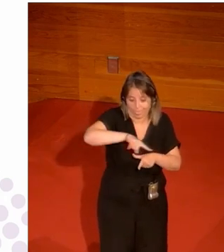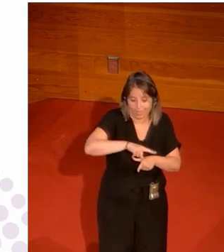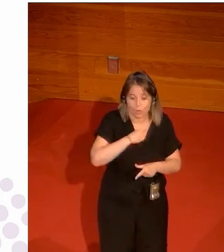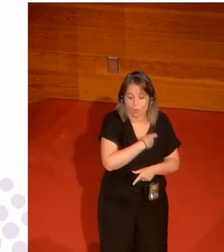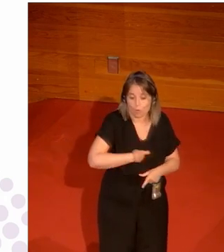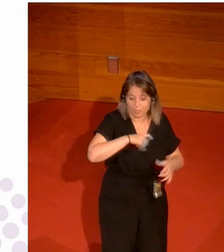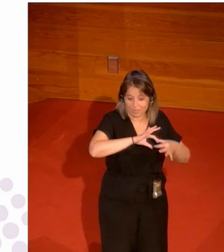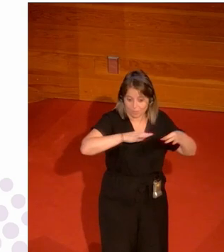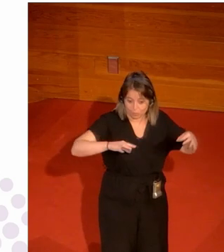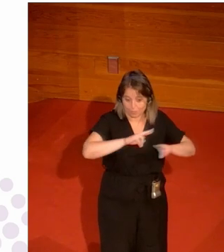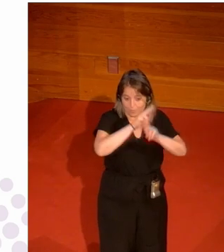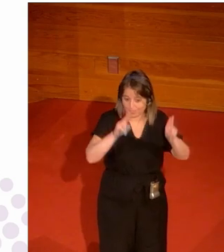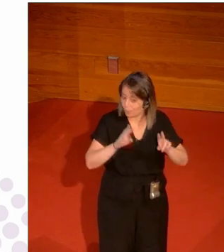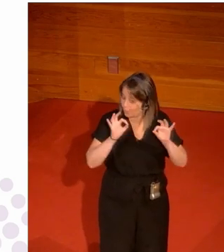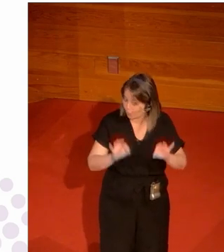olímpico internacional